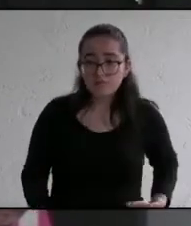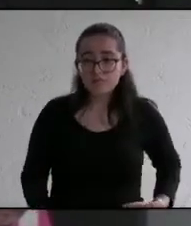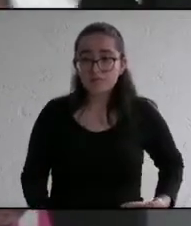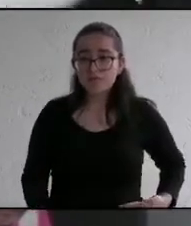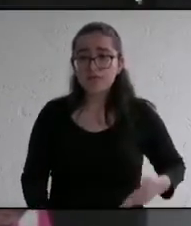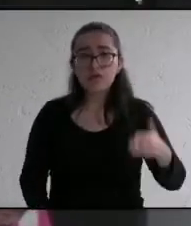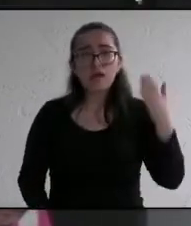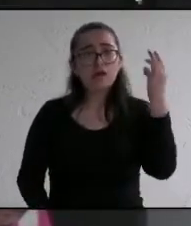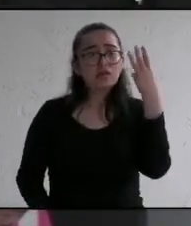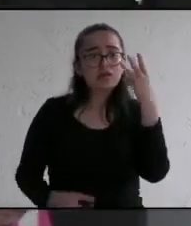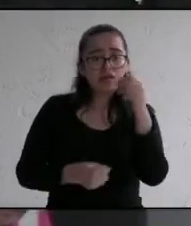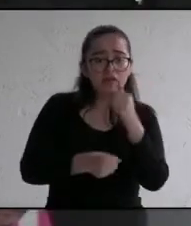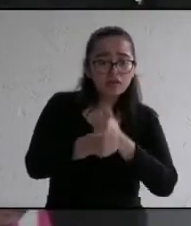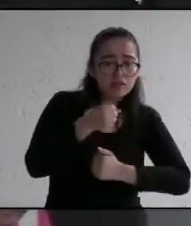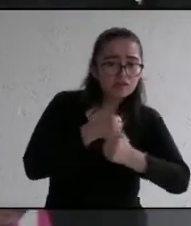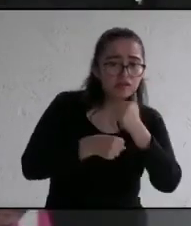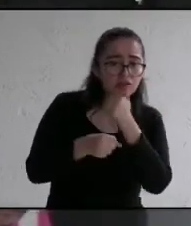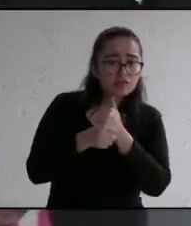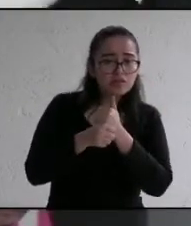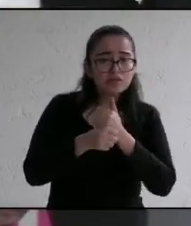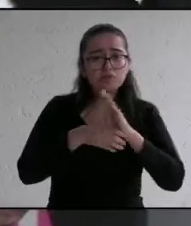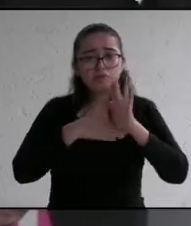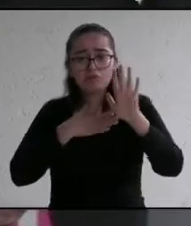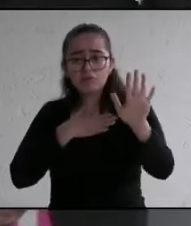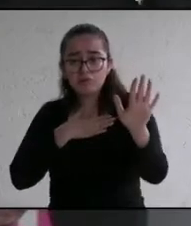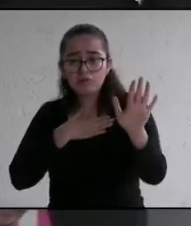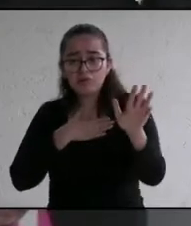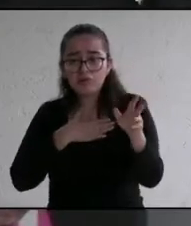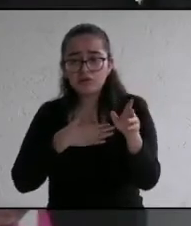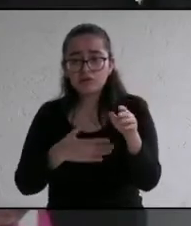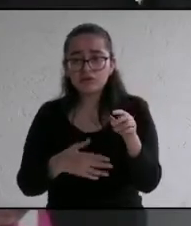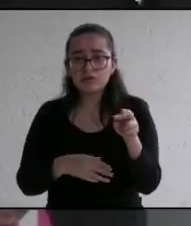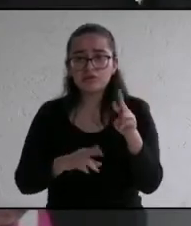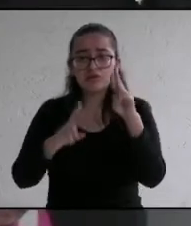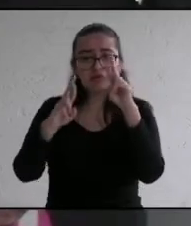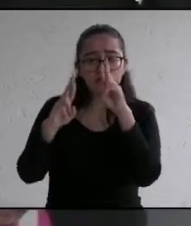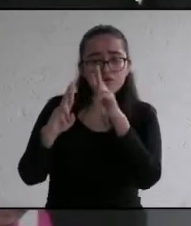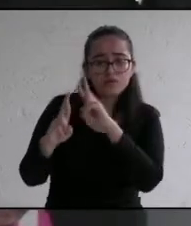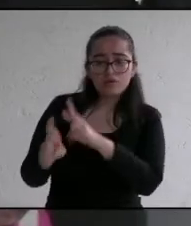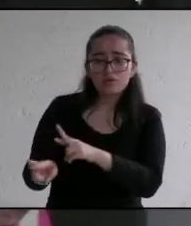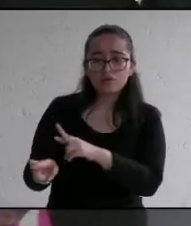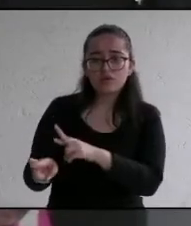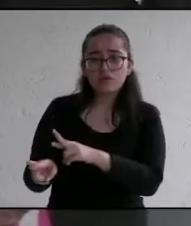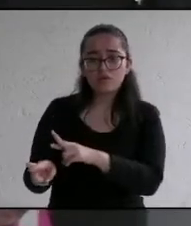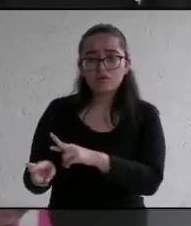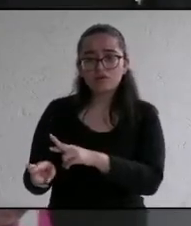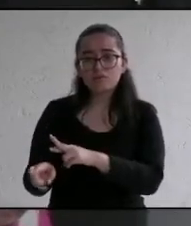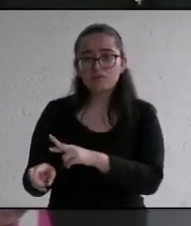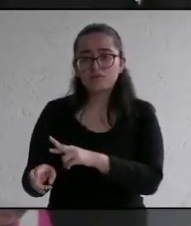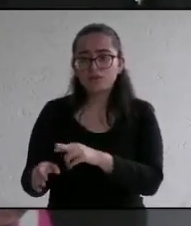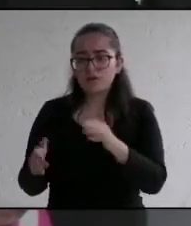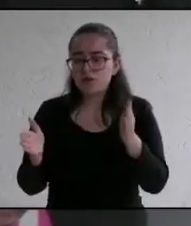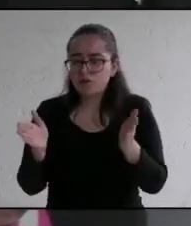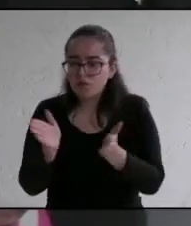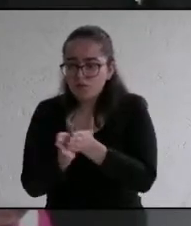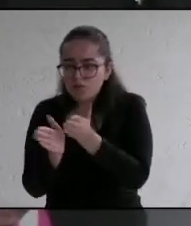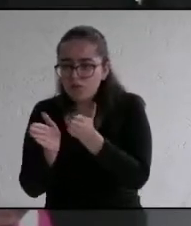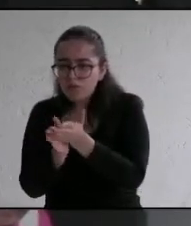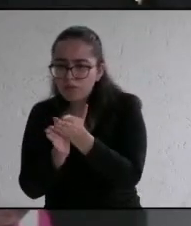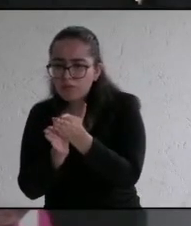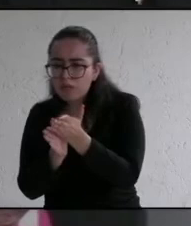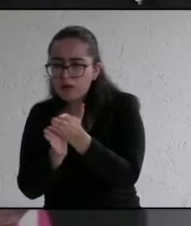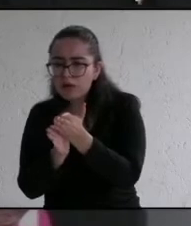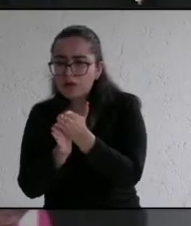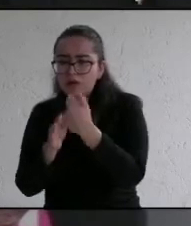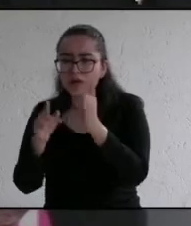años prometió ante el pueblo que iba a respetar la revocación del mandato que estaba proponiendo el entonces candidato a